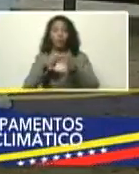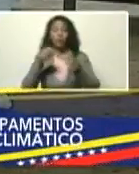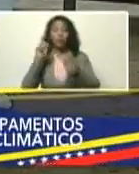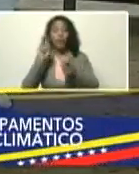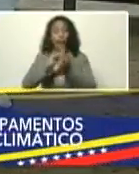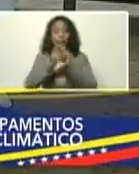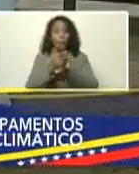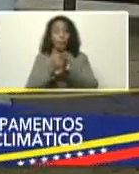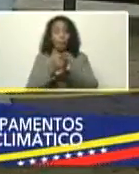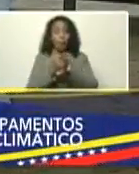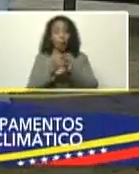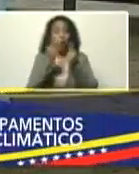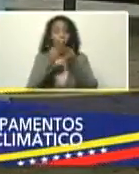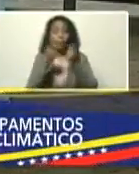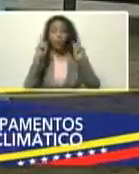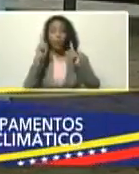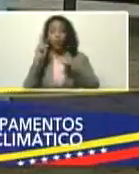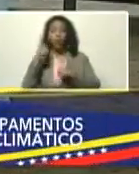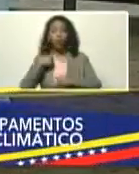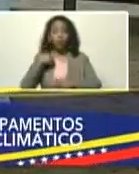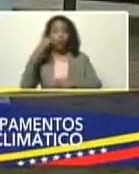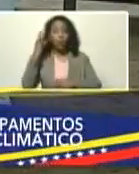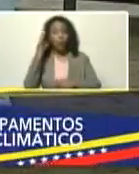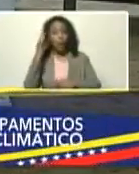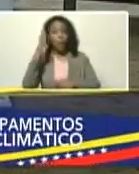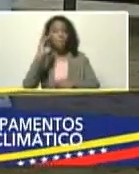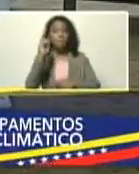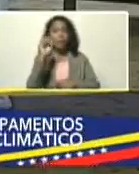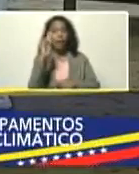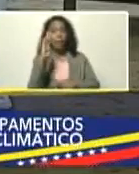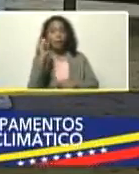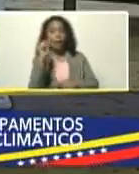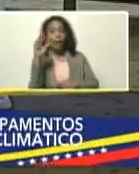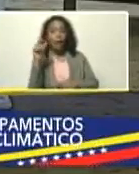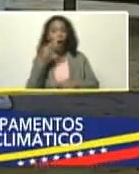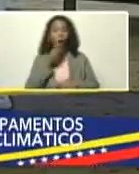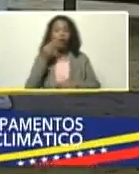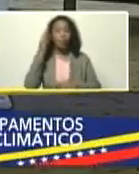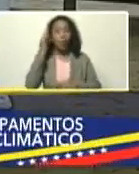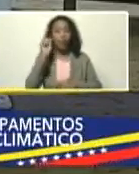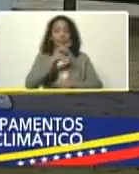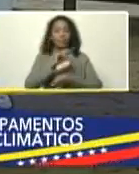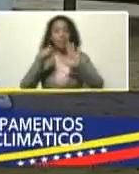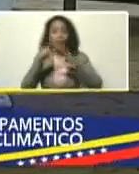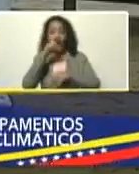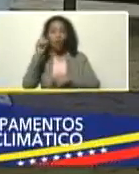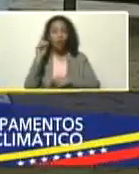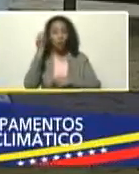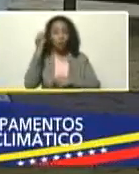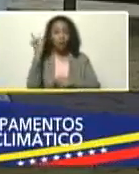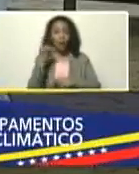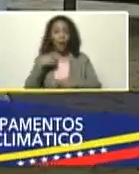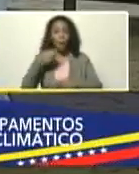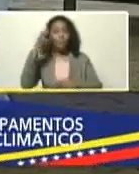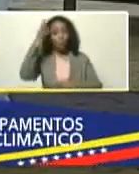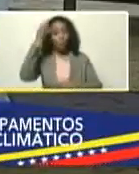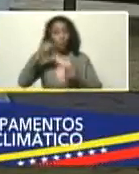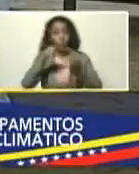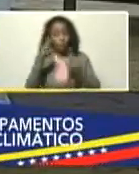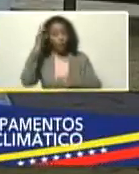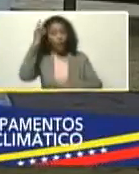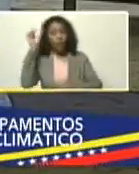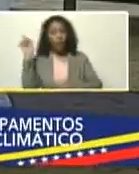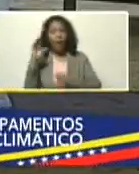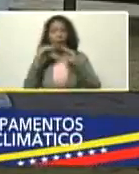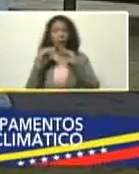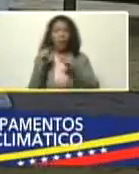y después, quisiéramos también, escuchar, a Bárbara, presidente, que es una muchacha, de 16 años, una brigadista, aquí de Puerto Cabello, y hablando